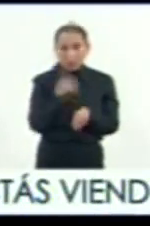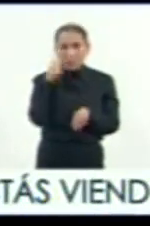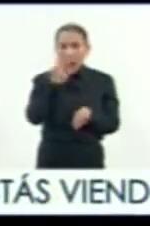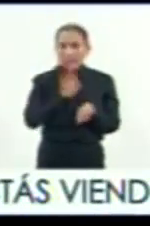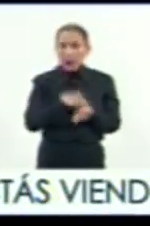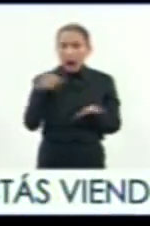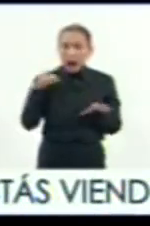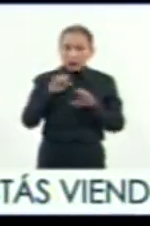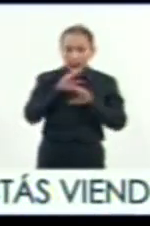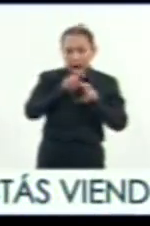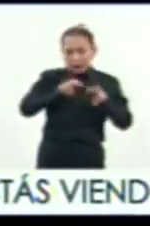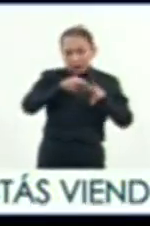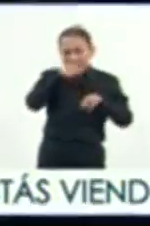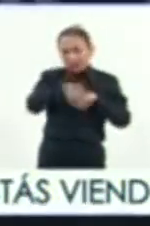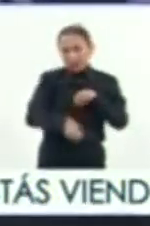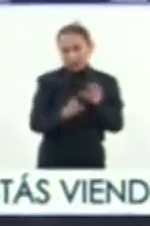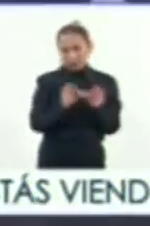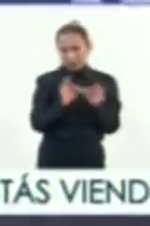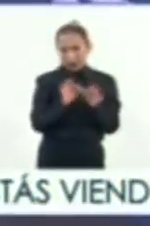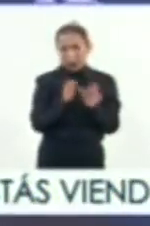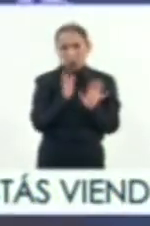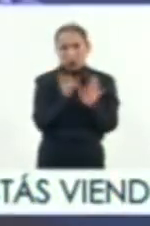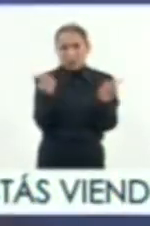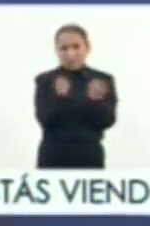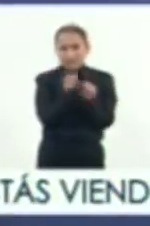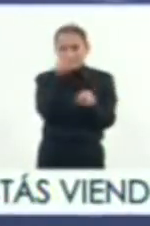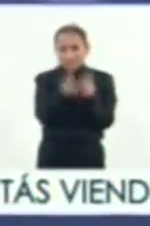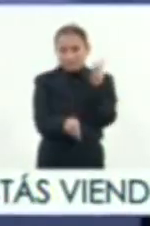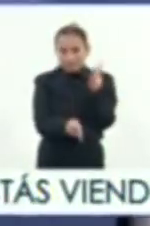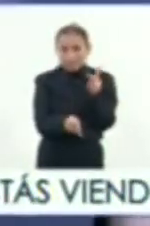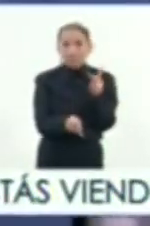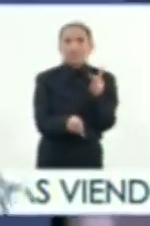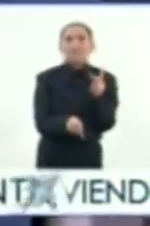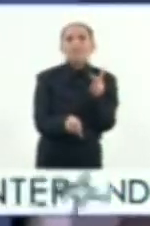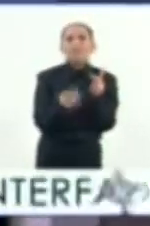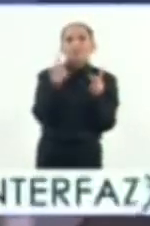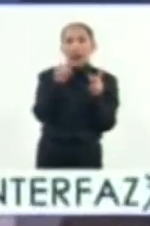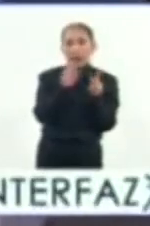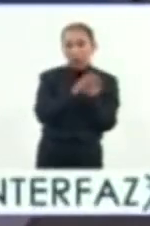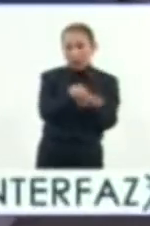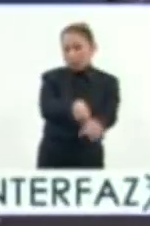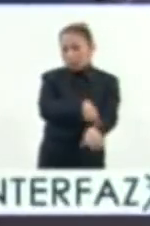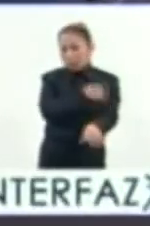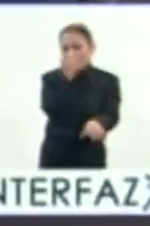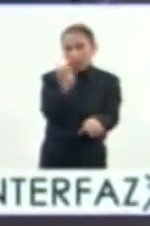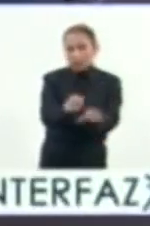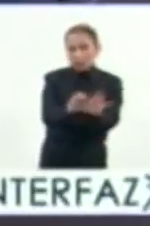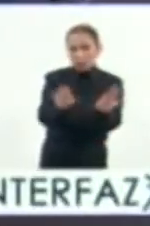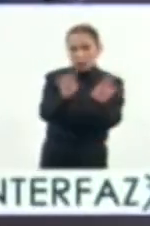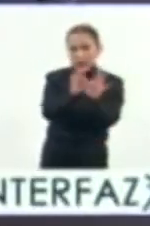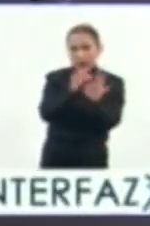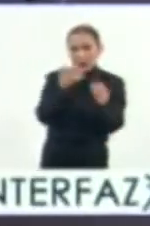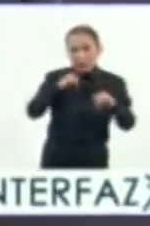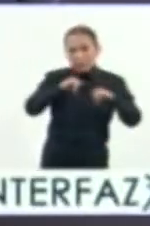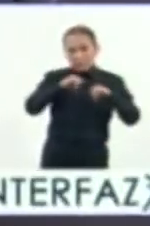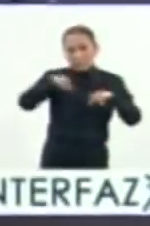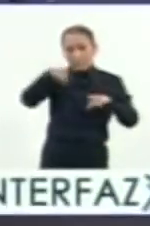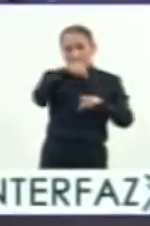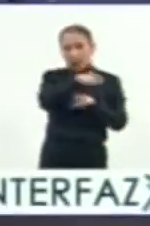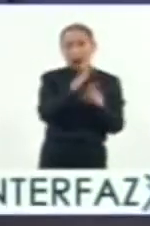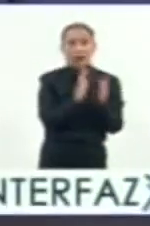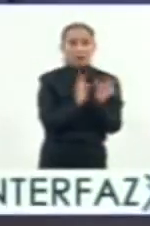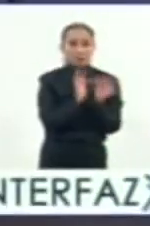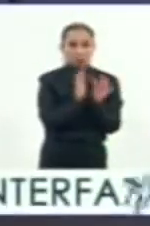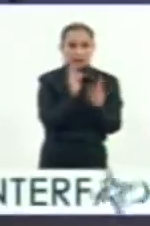poder explorar bien lo que nos estás comentando, vamos a hacer una breve pausa para que precisamente nos digas esta importancia y relevancia. Estamos